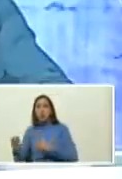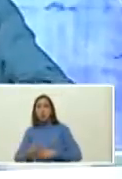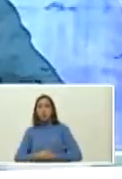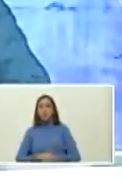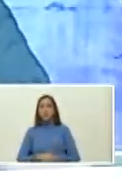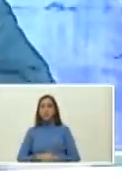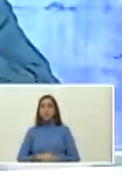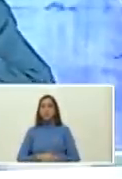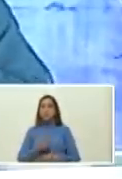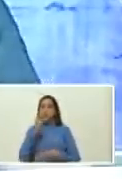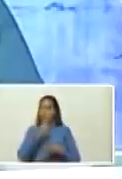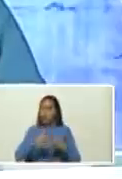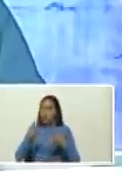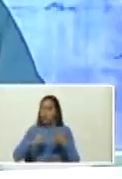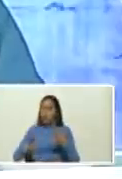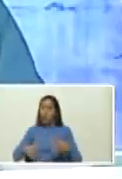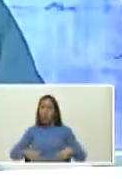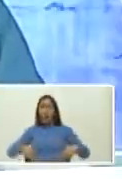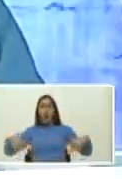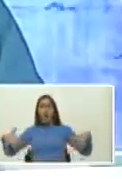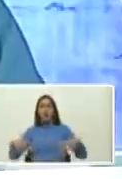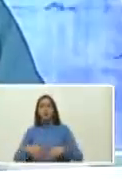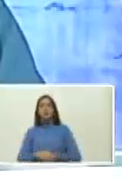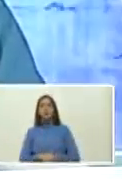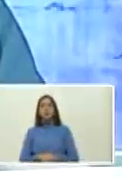justa distribución de la riqueza